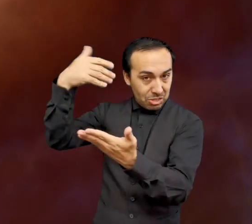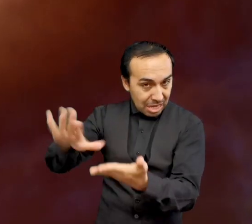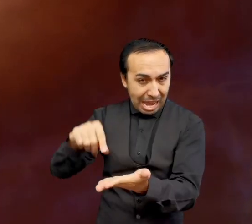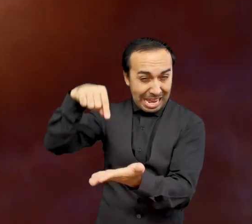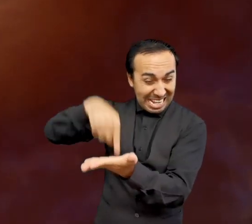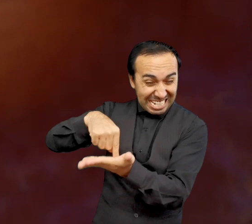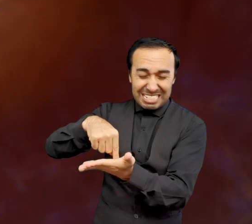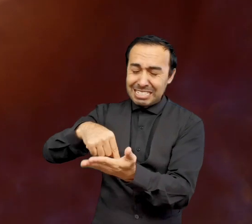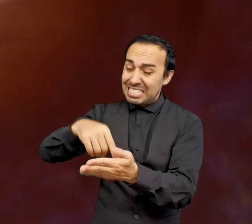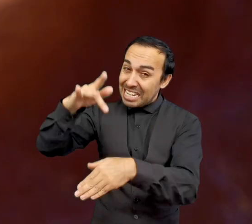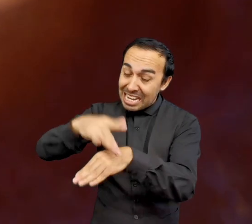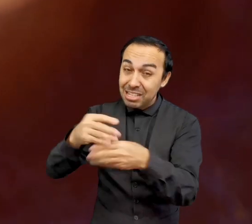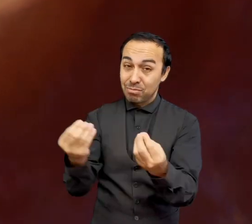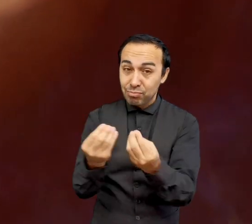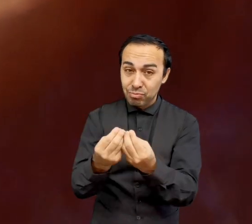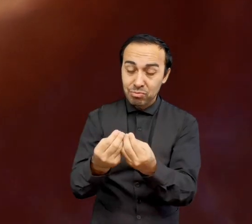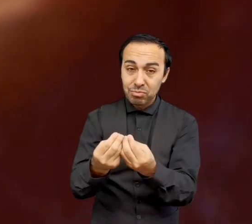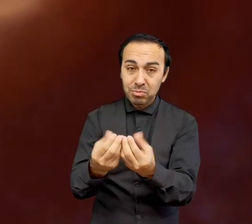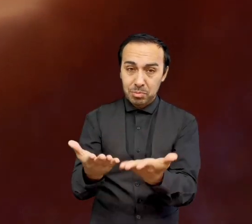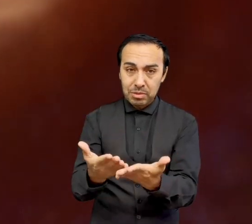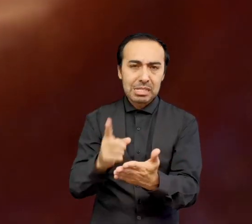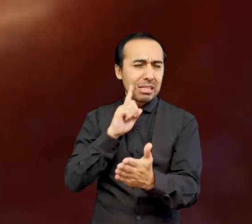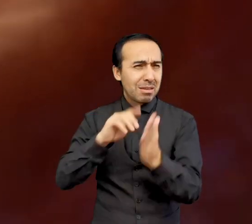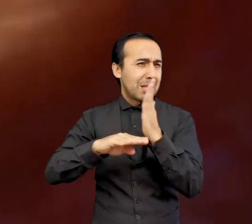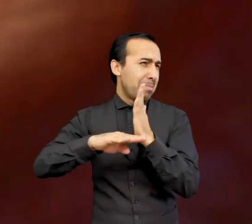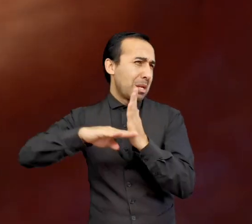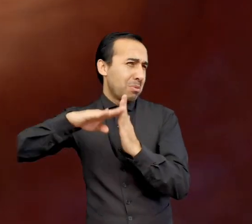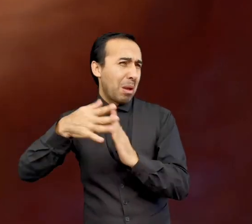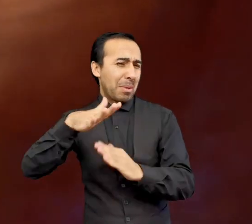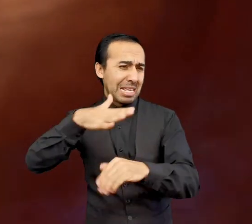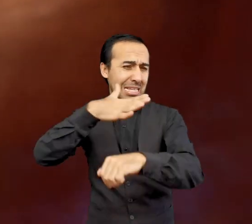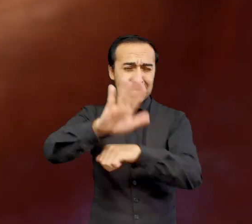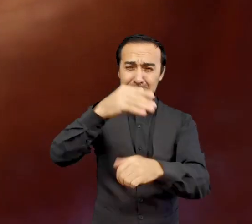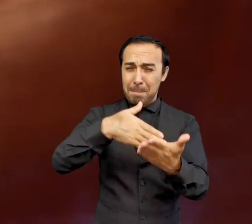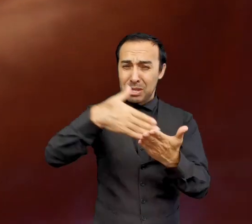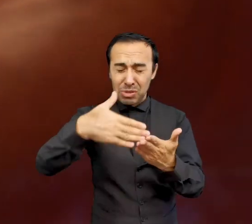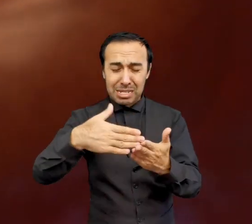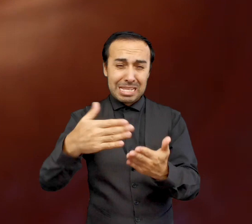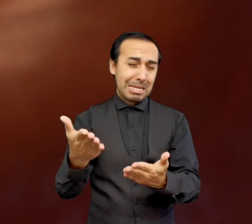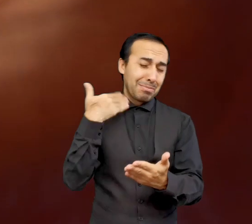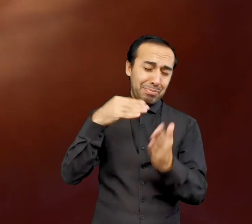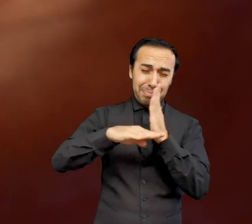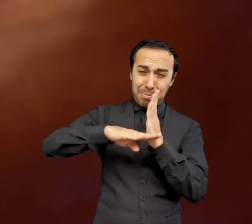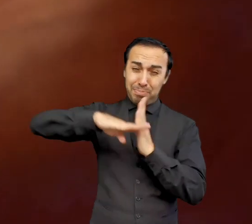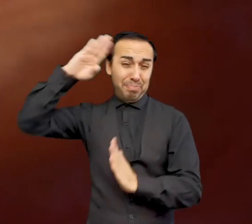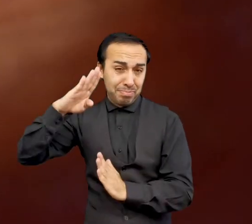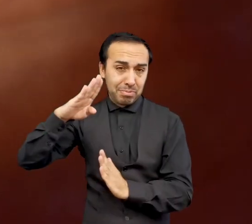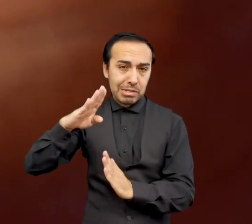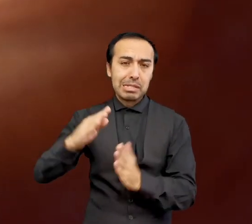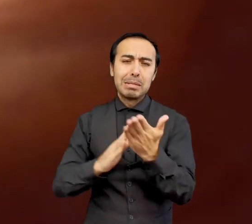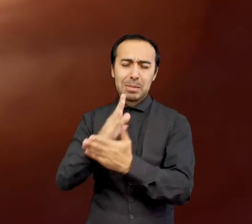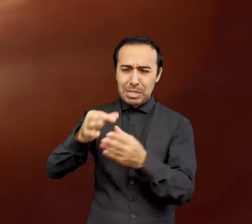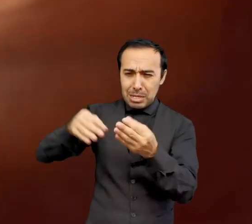suficientemente caliente, con una temperatura de unos 15 millones de grados Celsius, comienza la